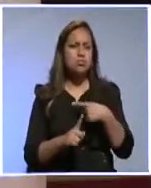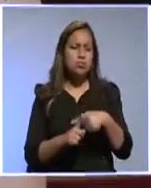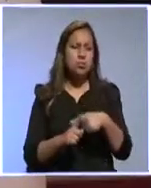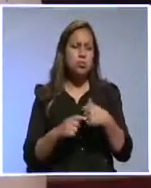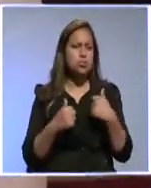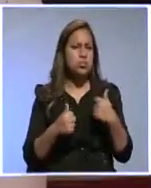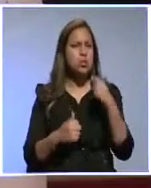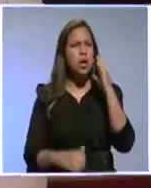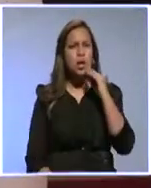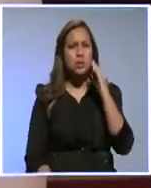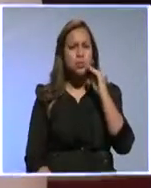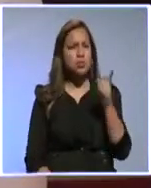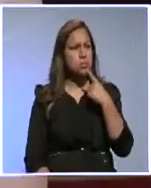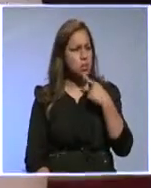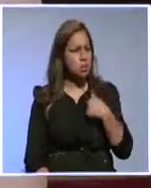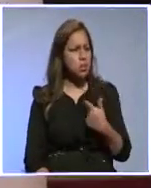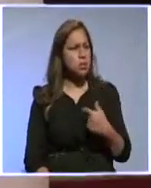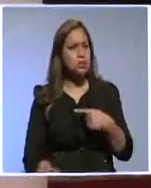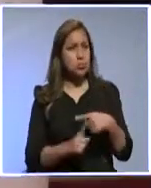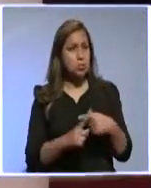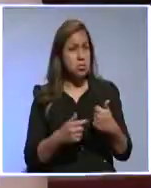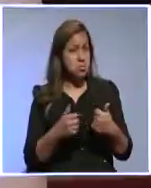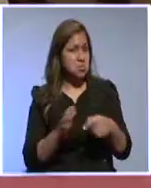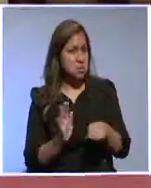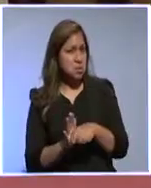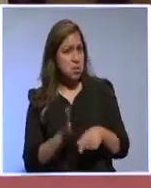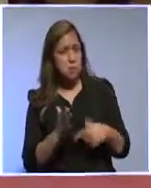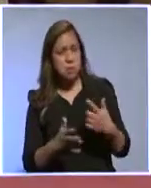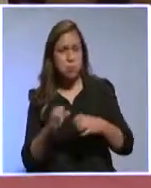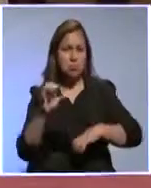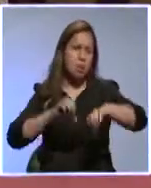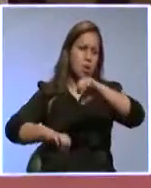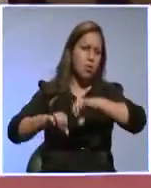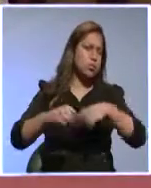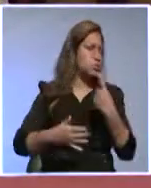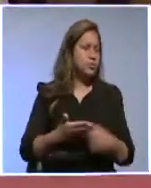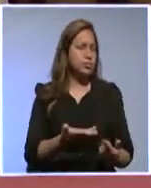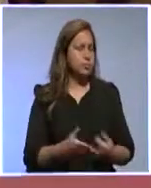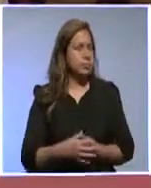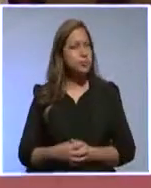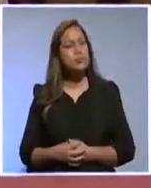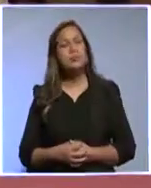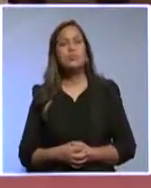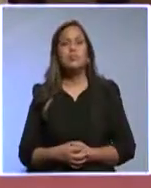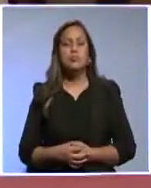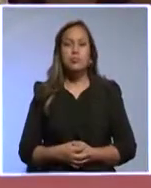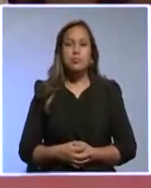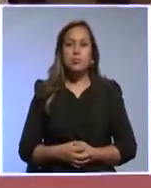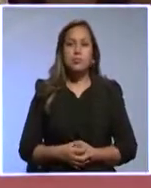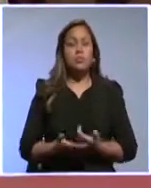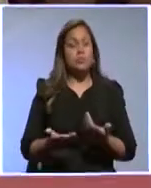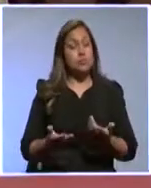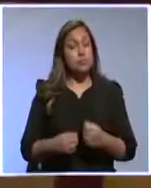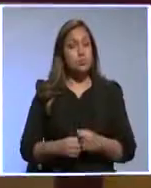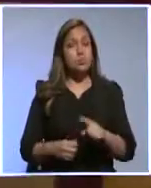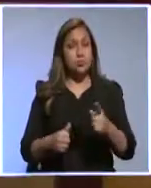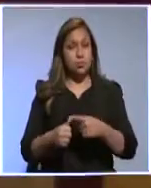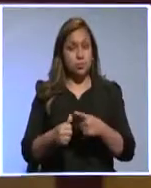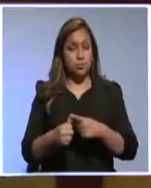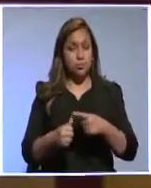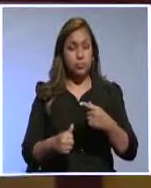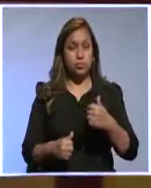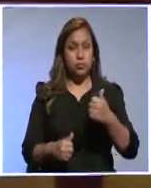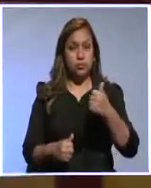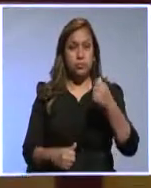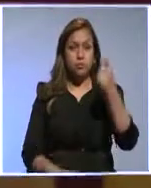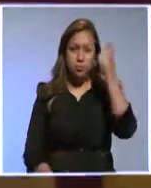estas experiencias que ustedes han podido evidenciar en este tiempo? Primero que lo que uno debe hacer es pensar en